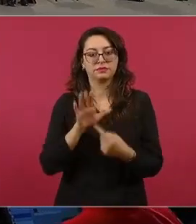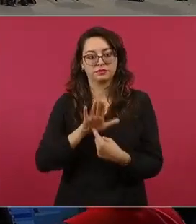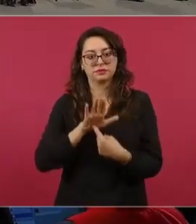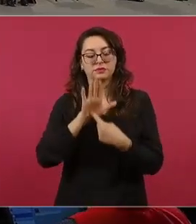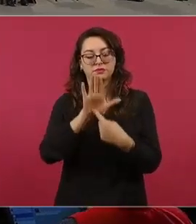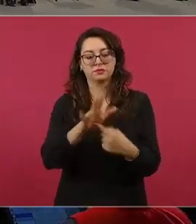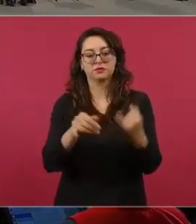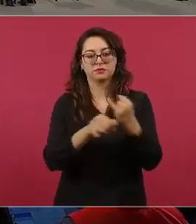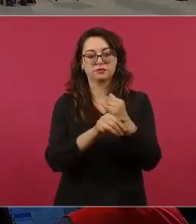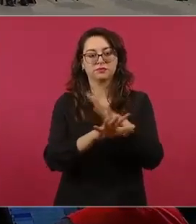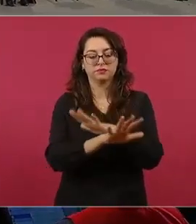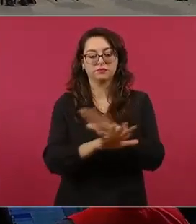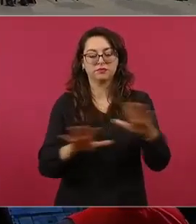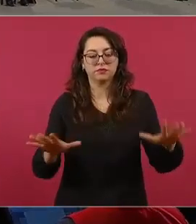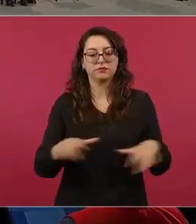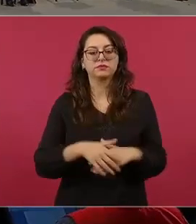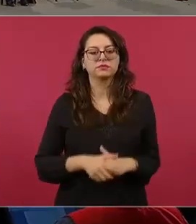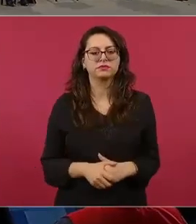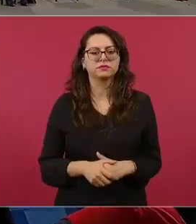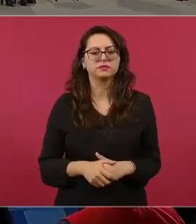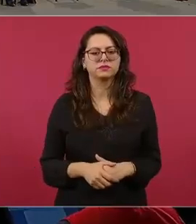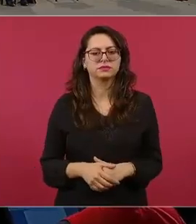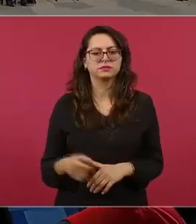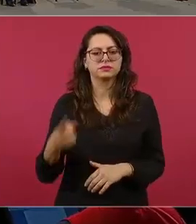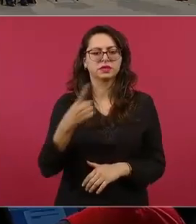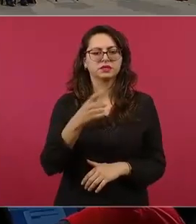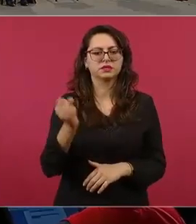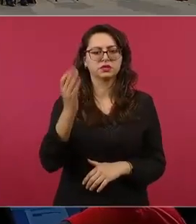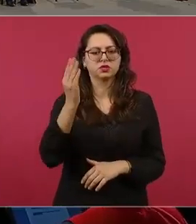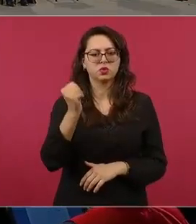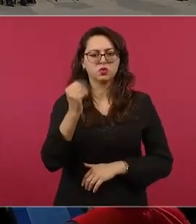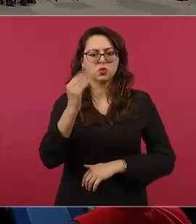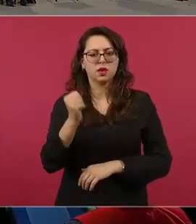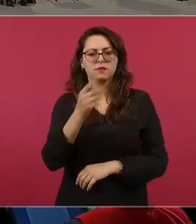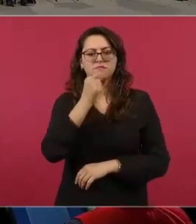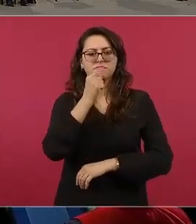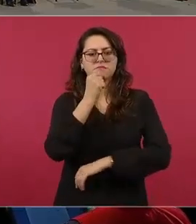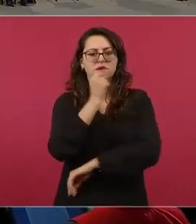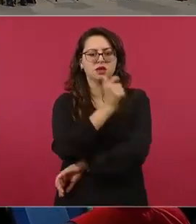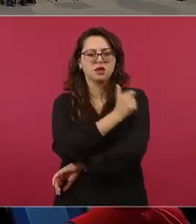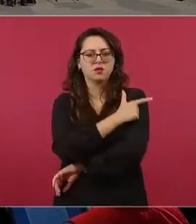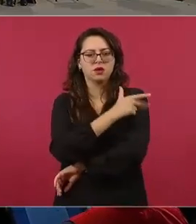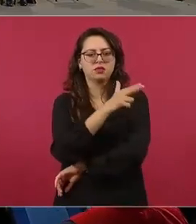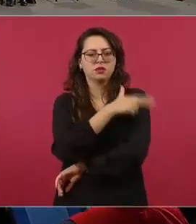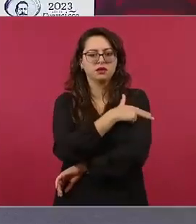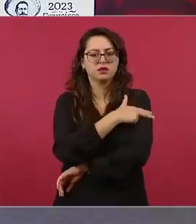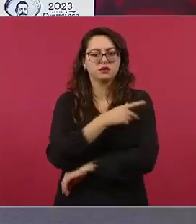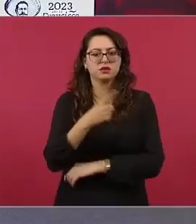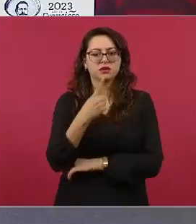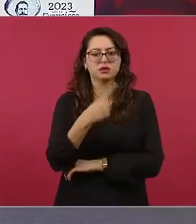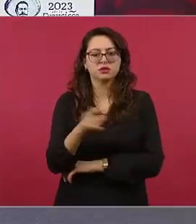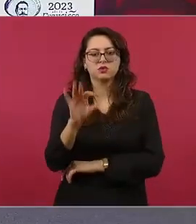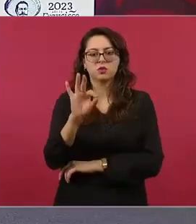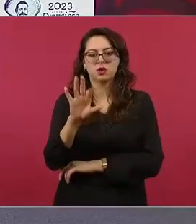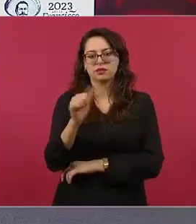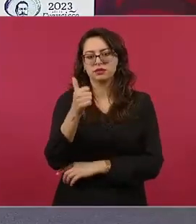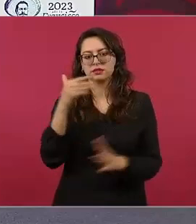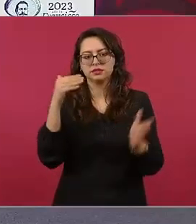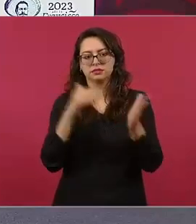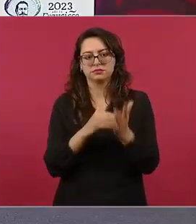están desplegados, 146 mil 345 de Fuerzas Armadas, haciendo un total de personal